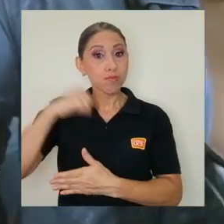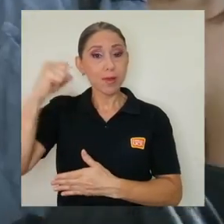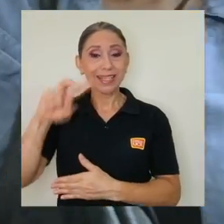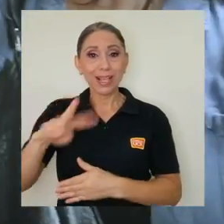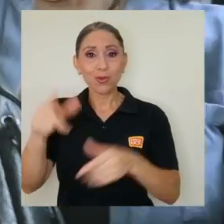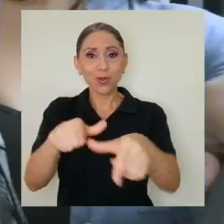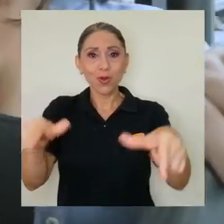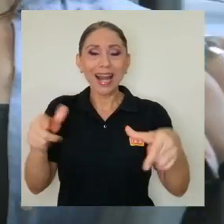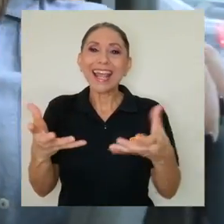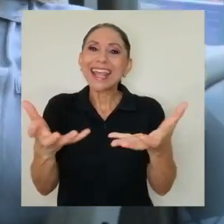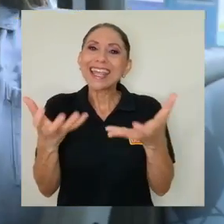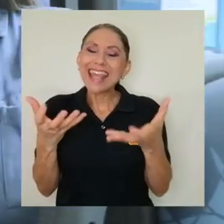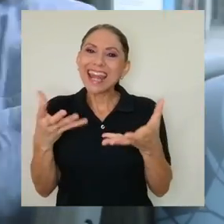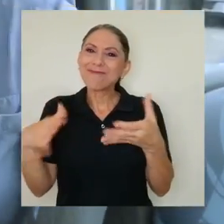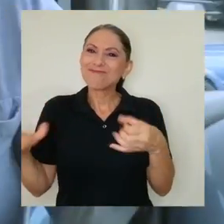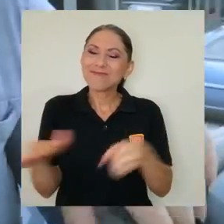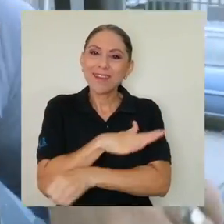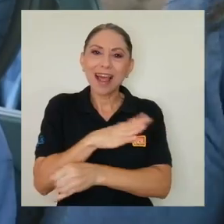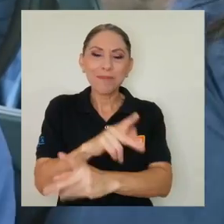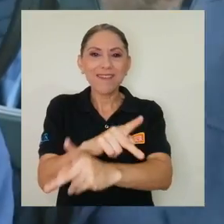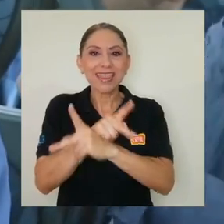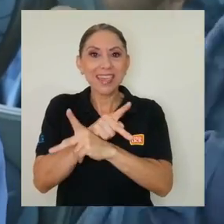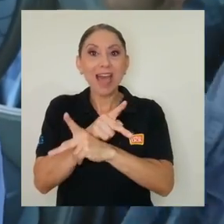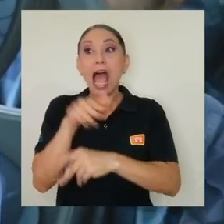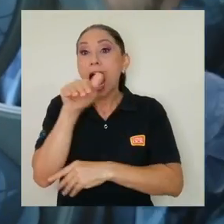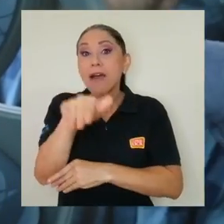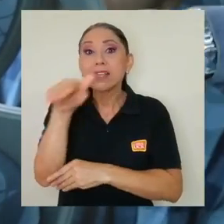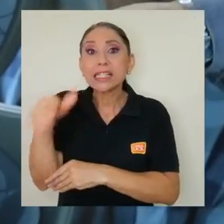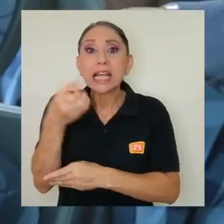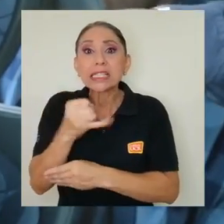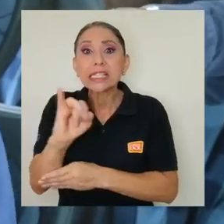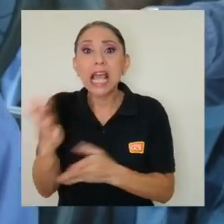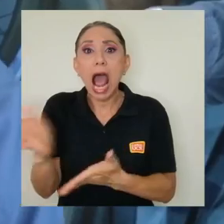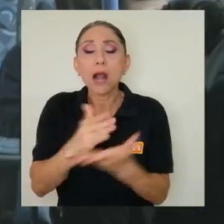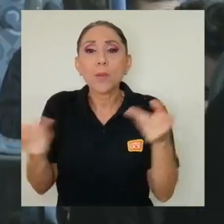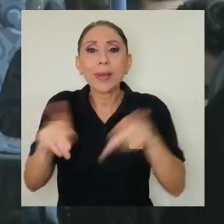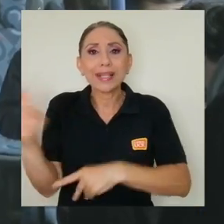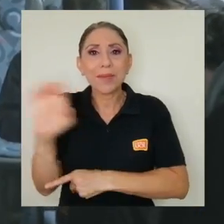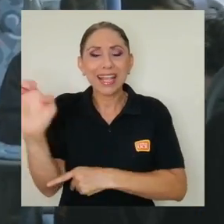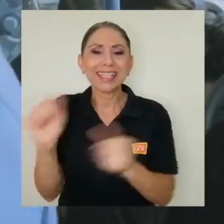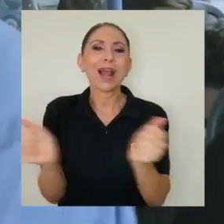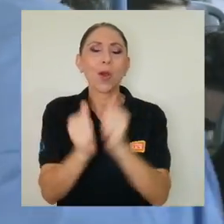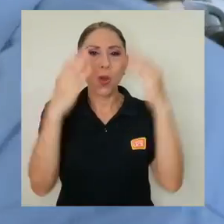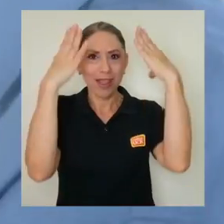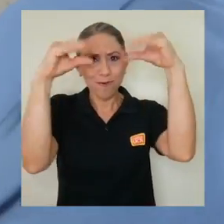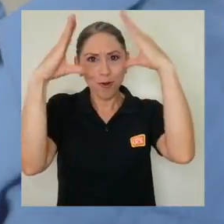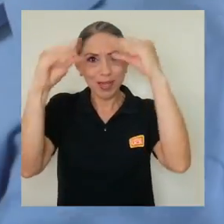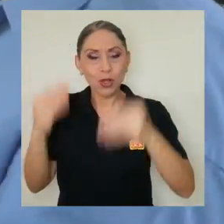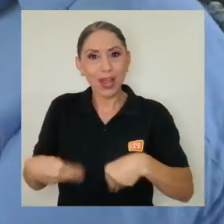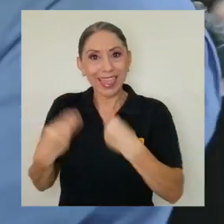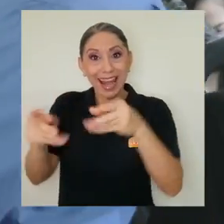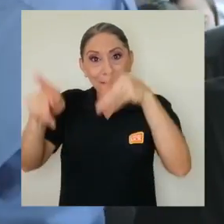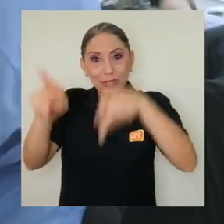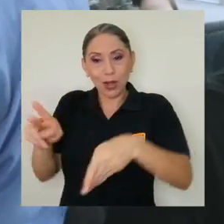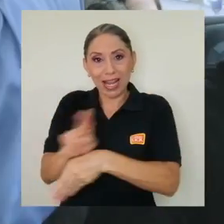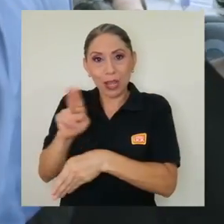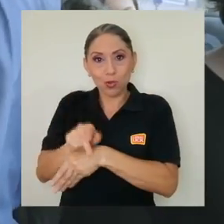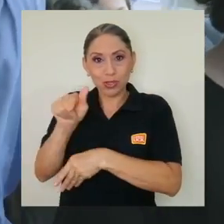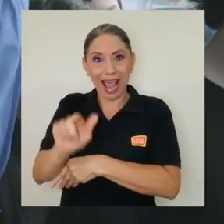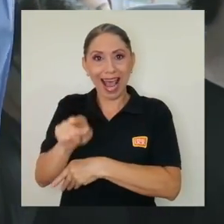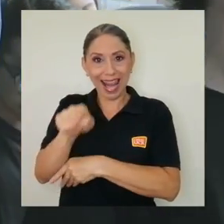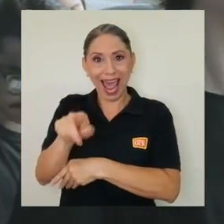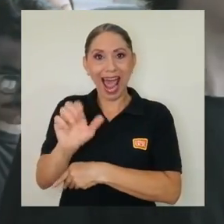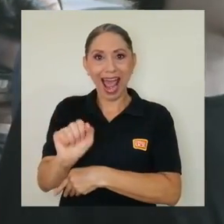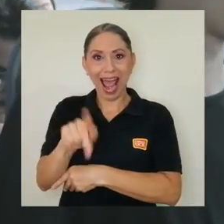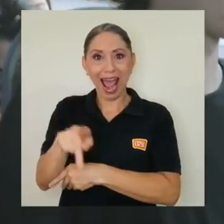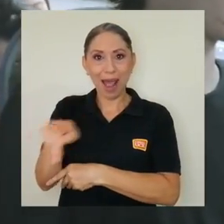integrada, preventiva y de aviso en caso de emergencia a partir de una base de datos con información brindada por la usuaria. Las innovaciones